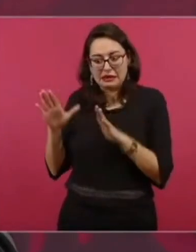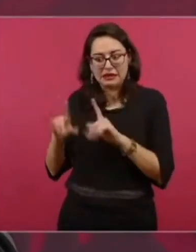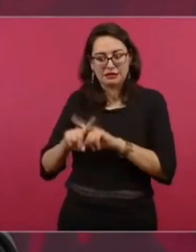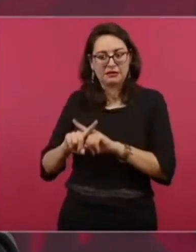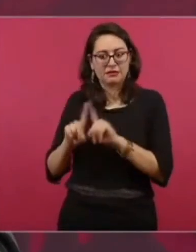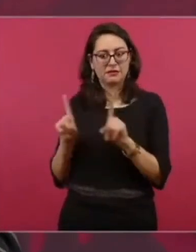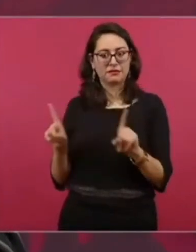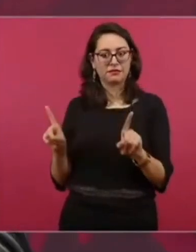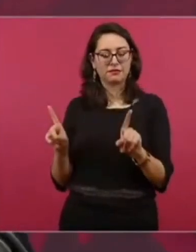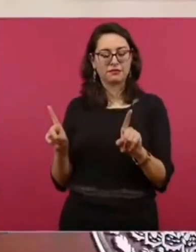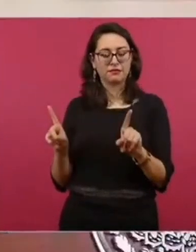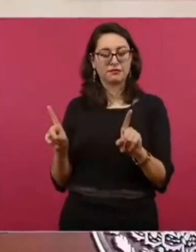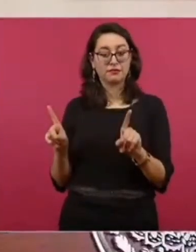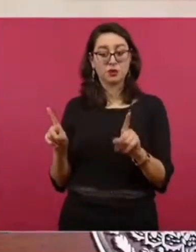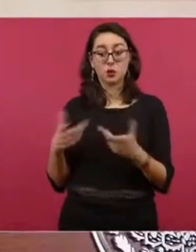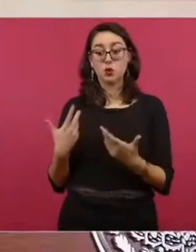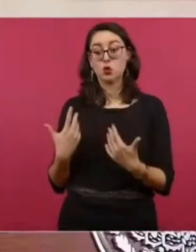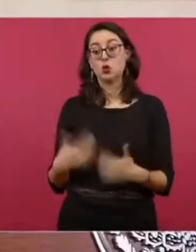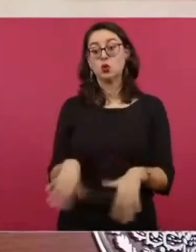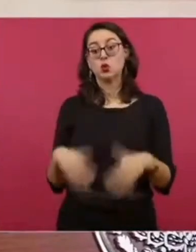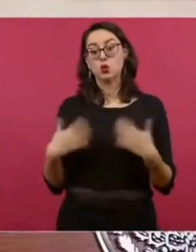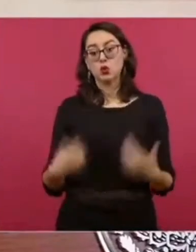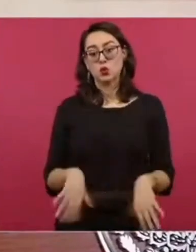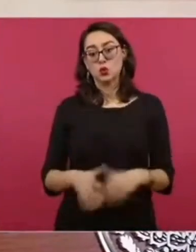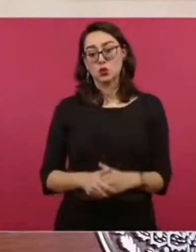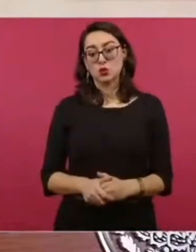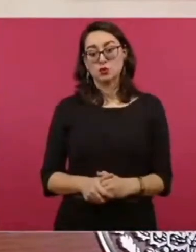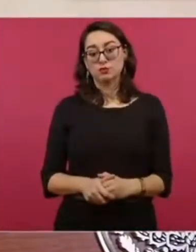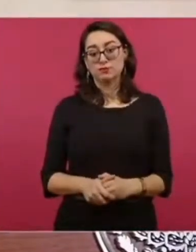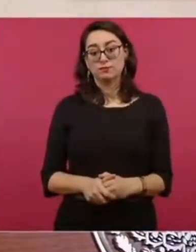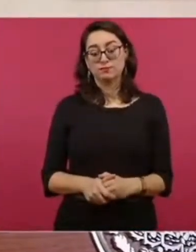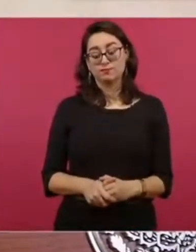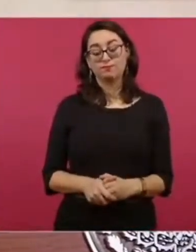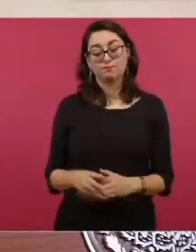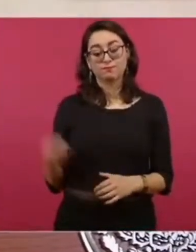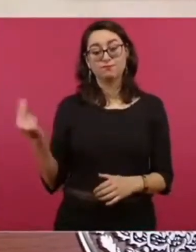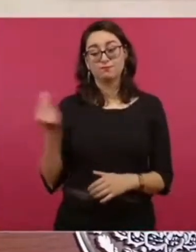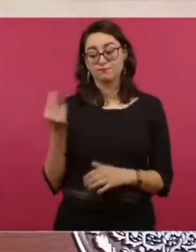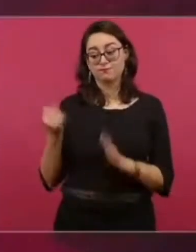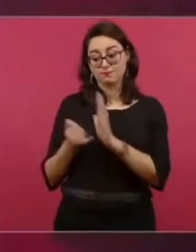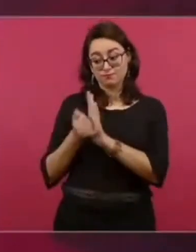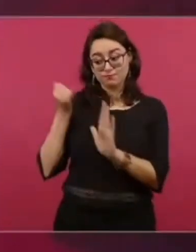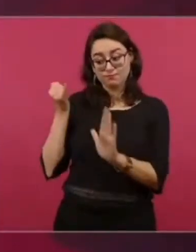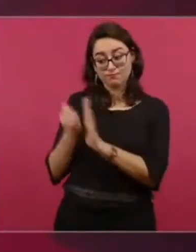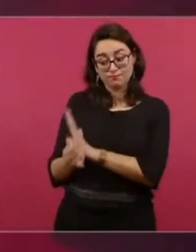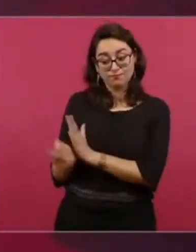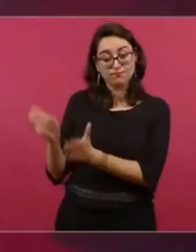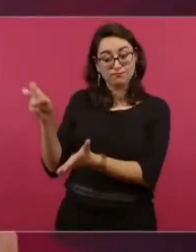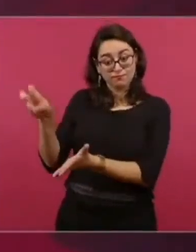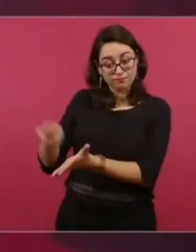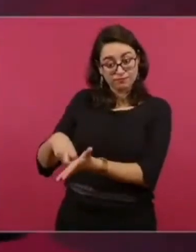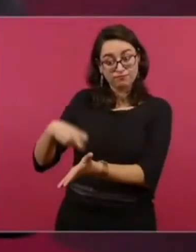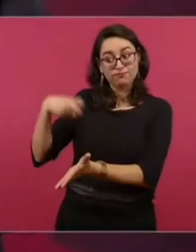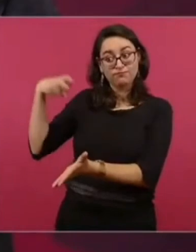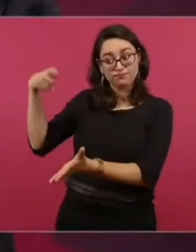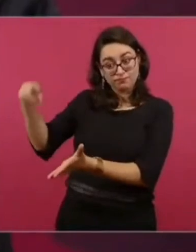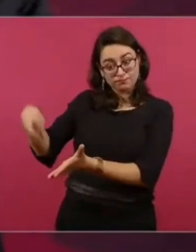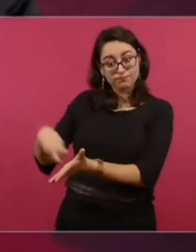Entonces, sí hace falta más profundidad en